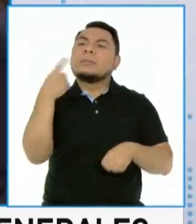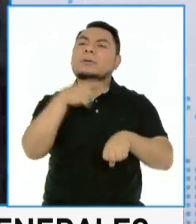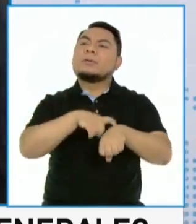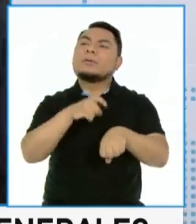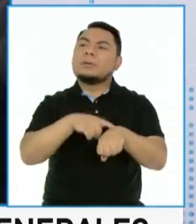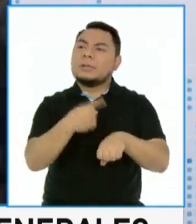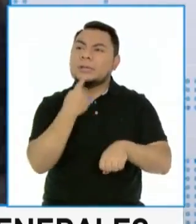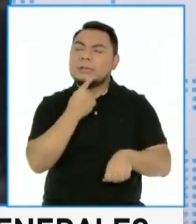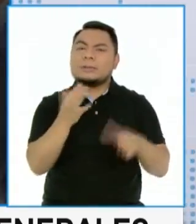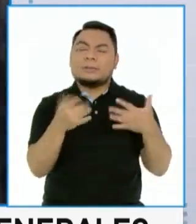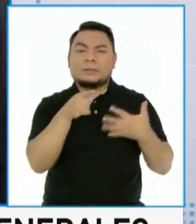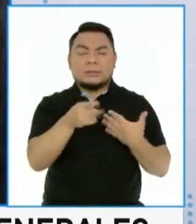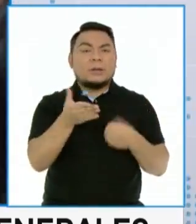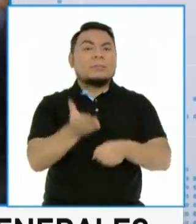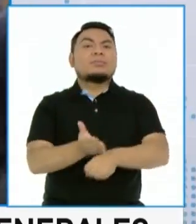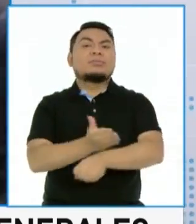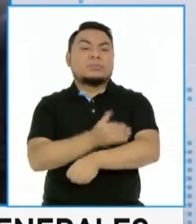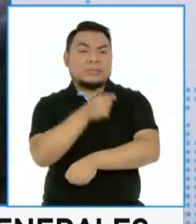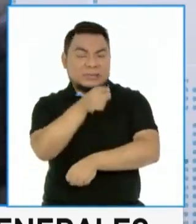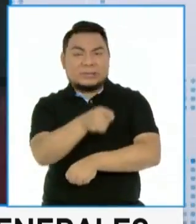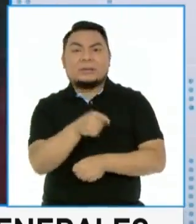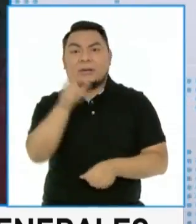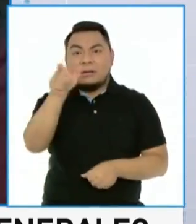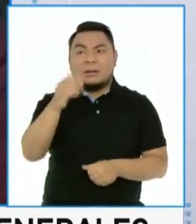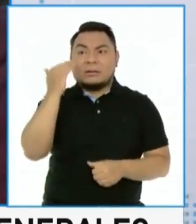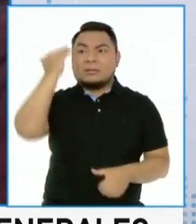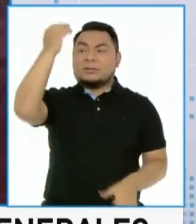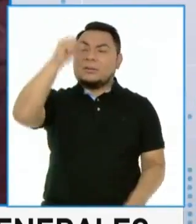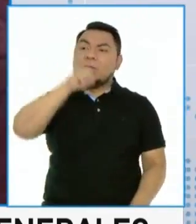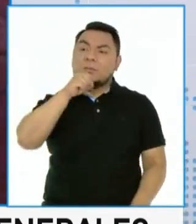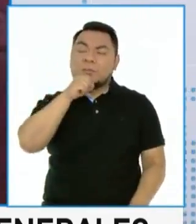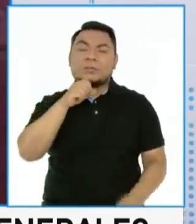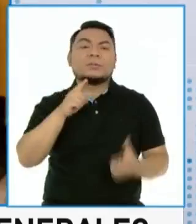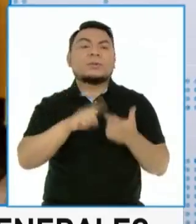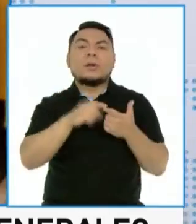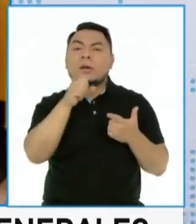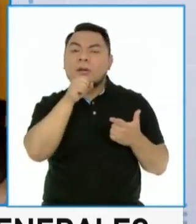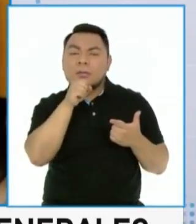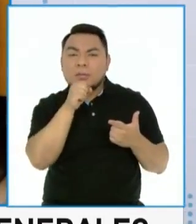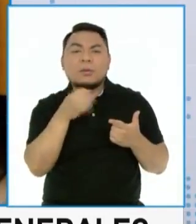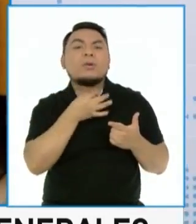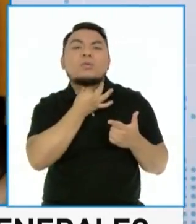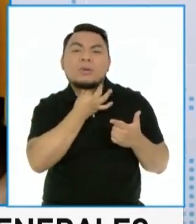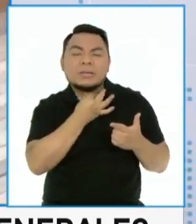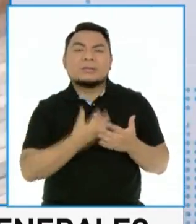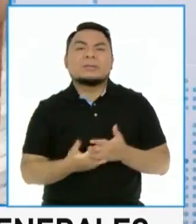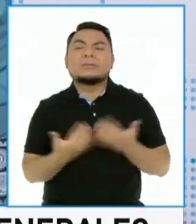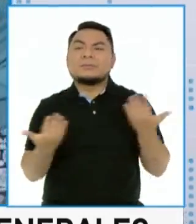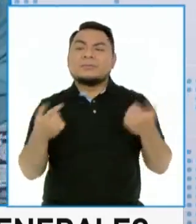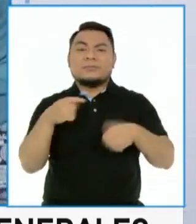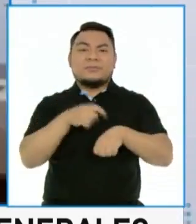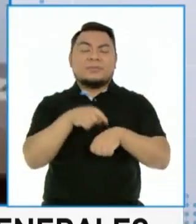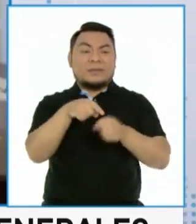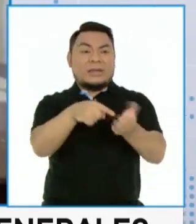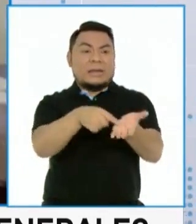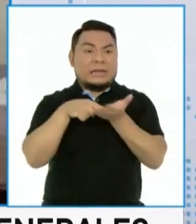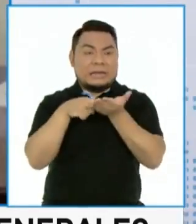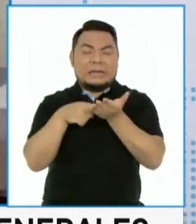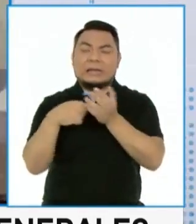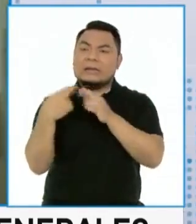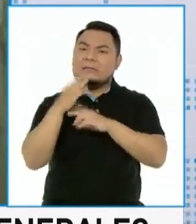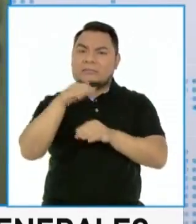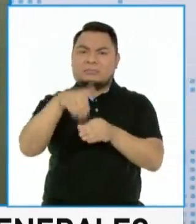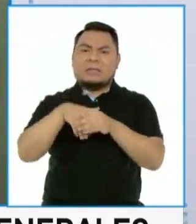cierto?, según lo estimado para este proceso, van las personas adultos mayores, los abuelitos. ¿A partir de qué edad no están obligados a votar